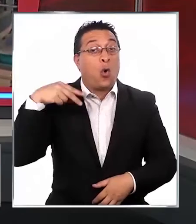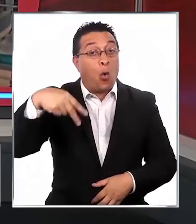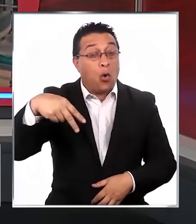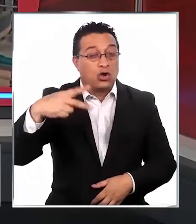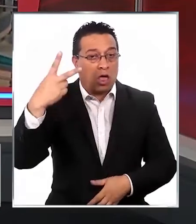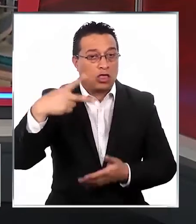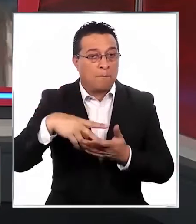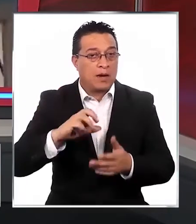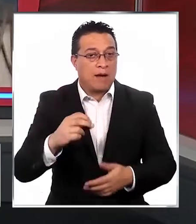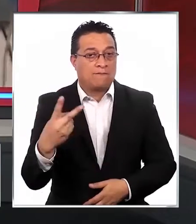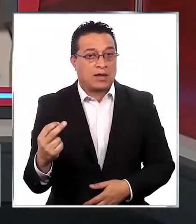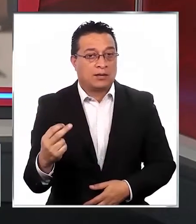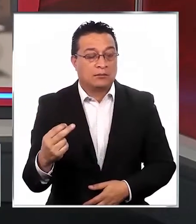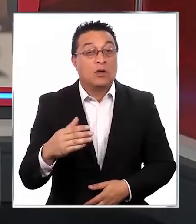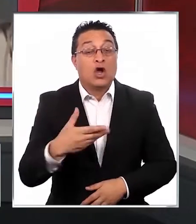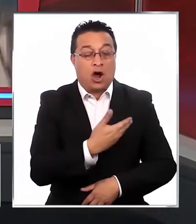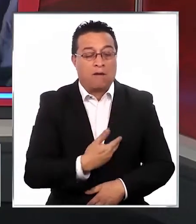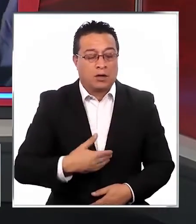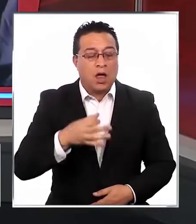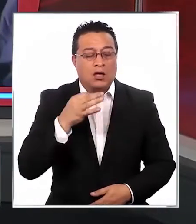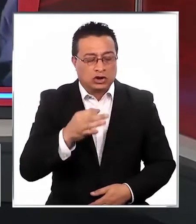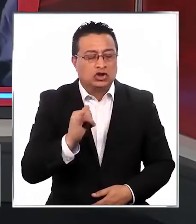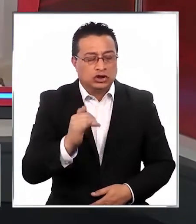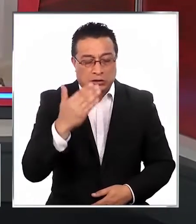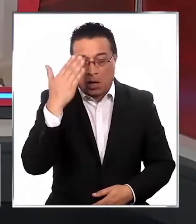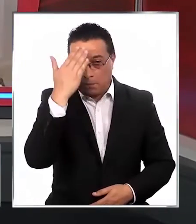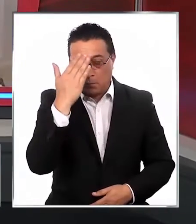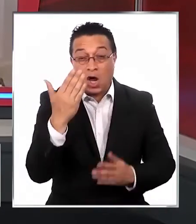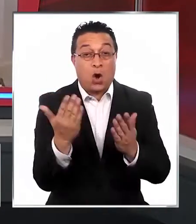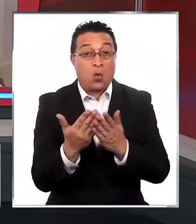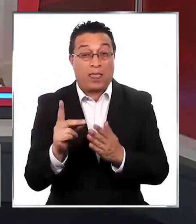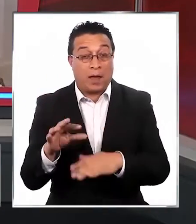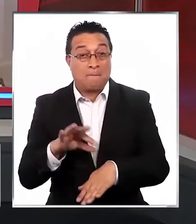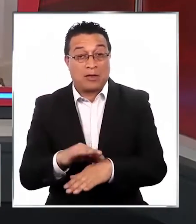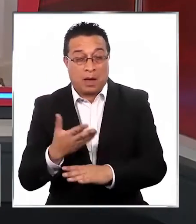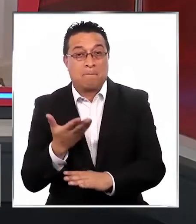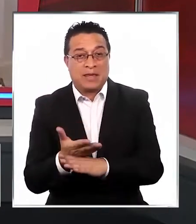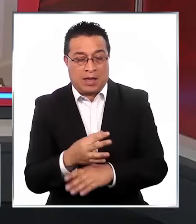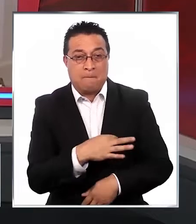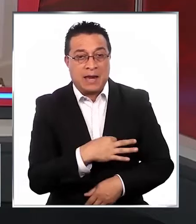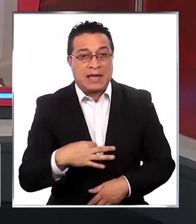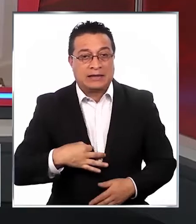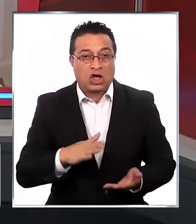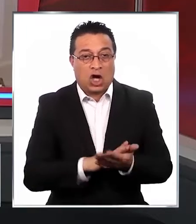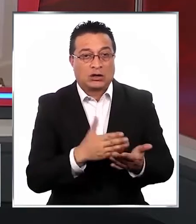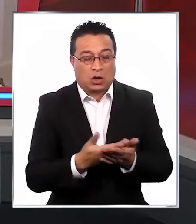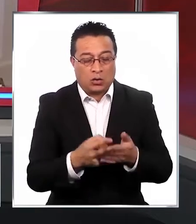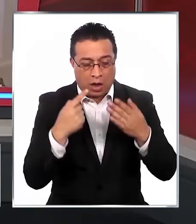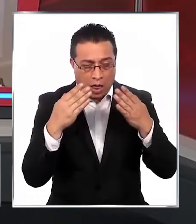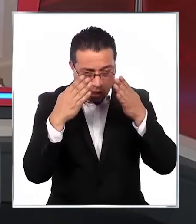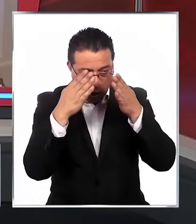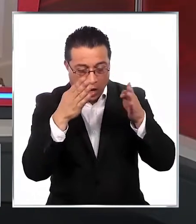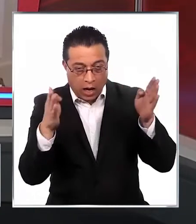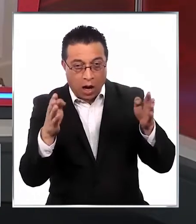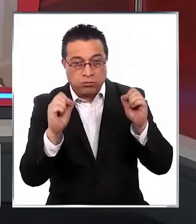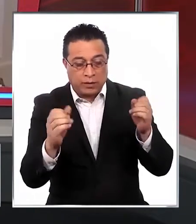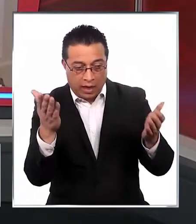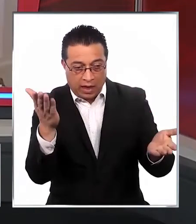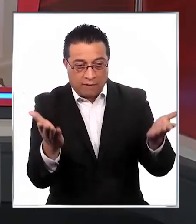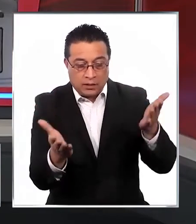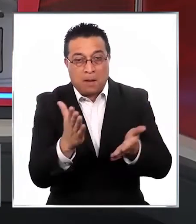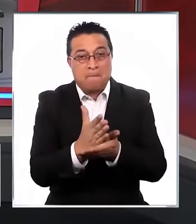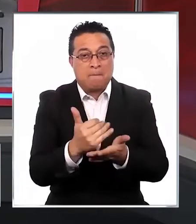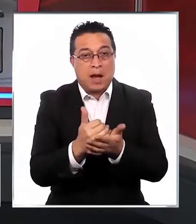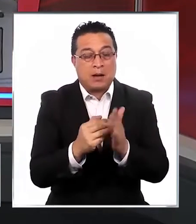junio de 2020. El gobierno reconoce su preocupación y el Colegio Médico pide que el Ministerio de Salud se abra a la posibilidad de